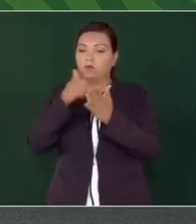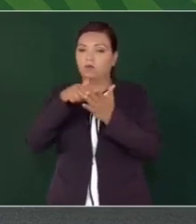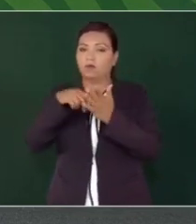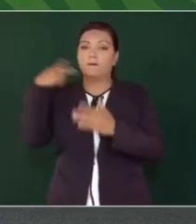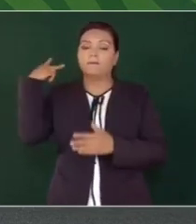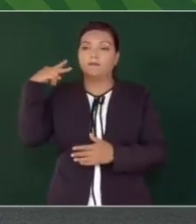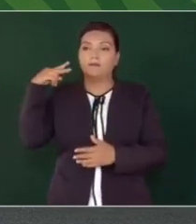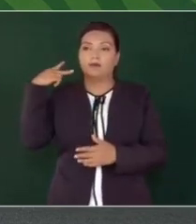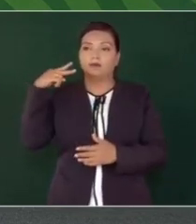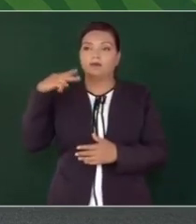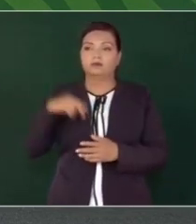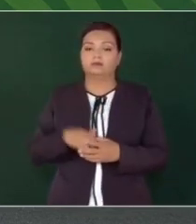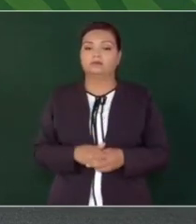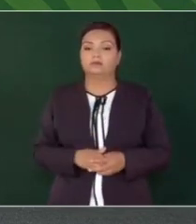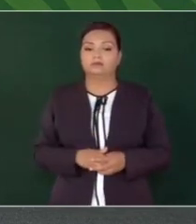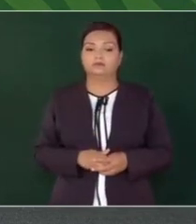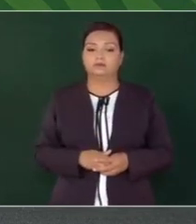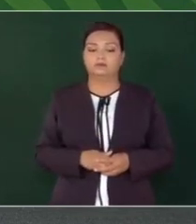Veracruz.